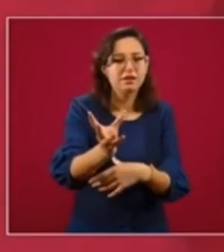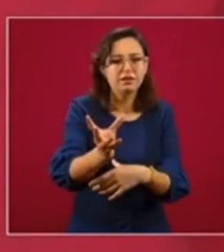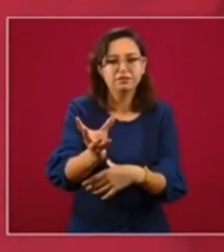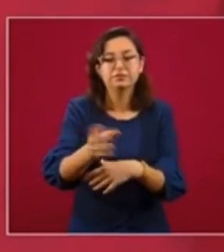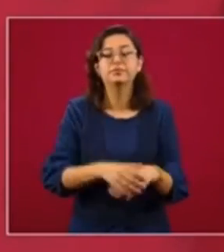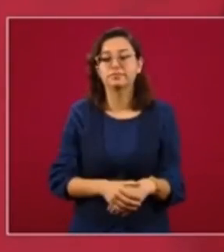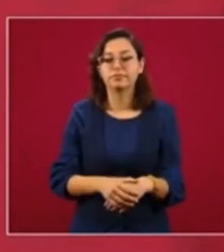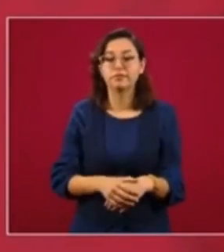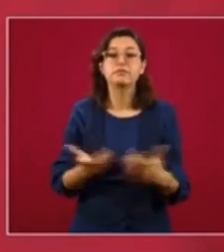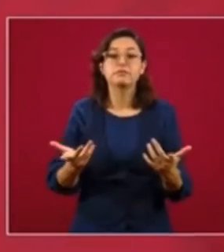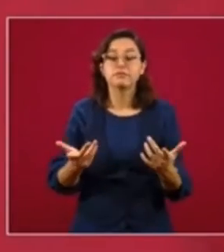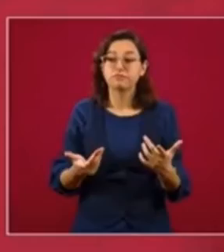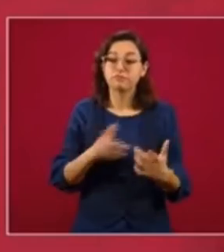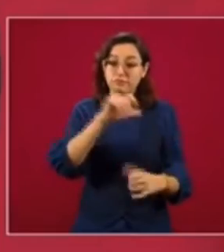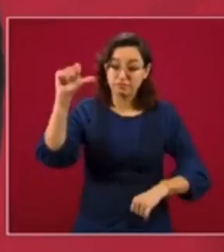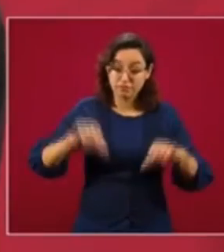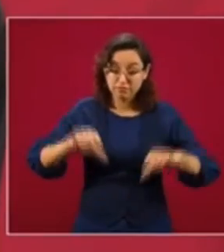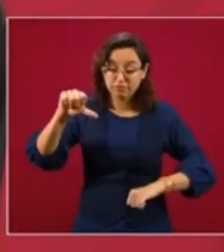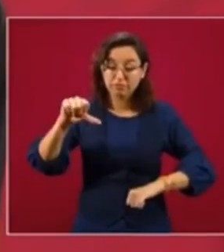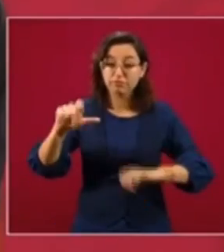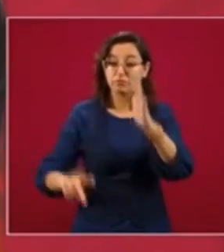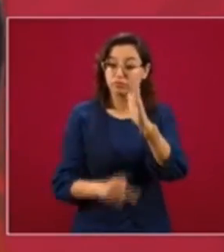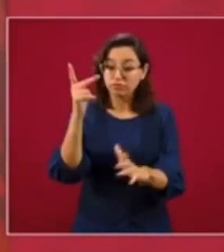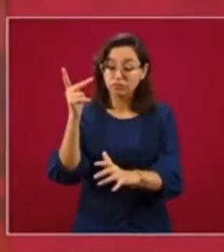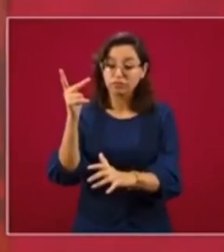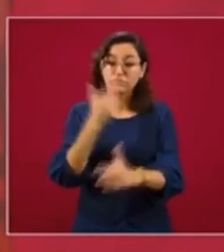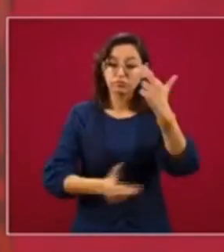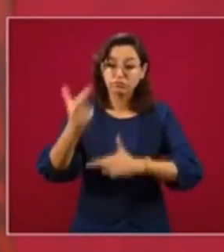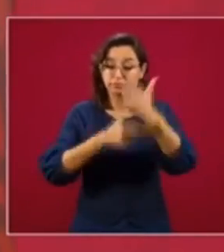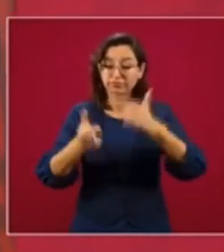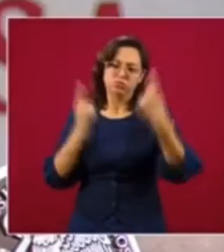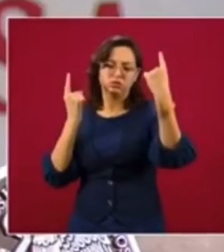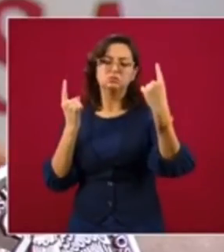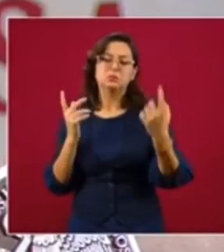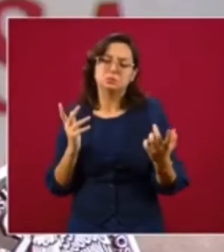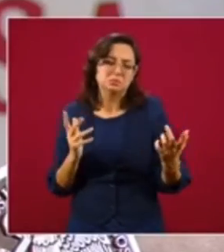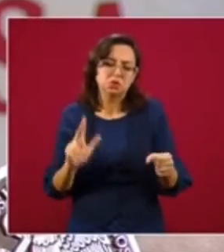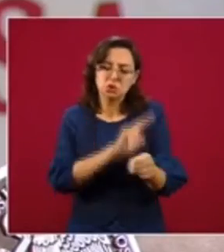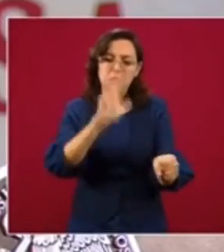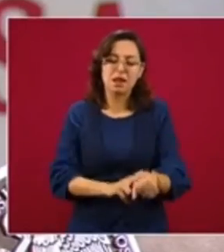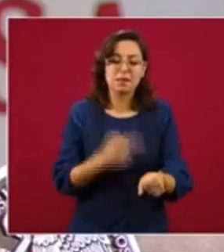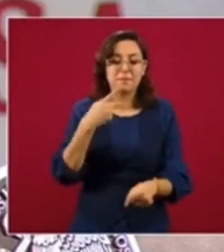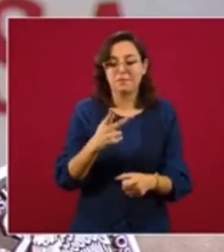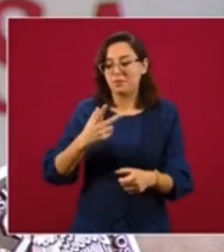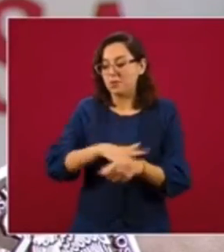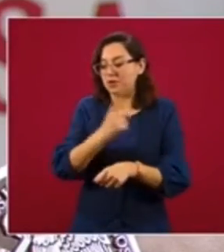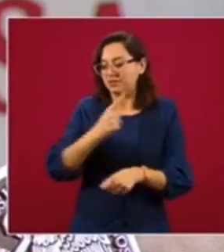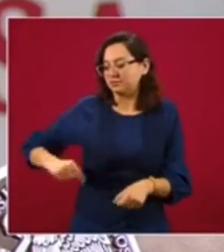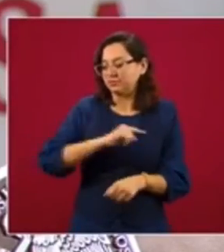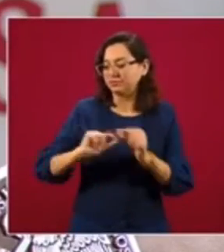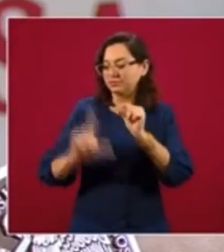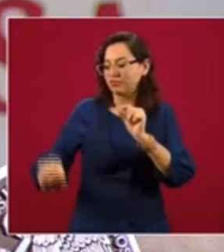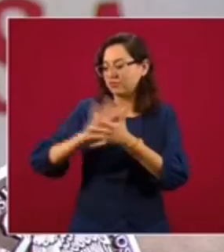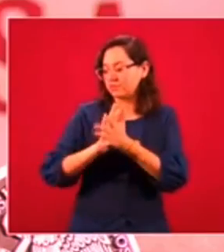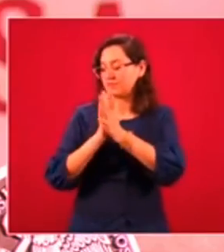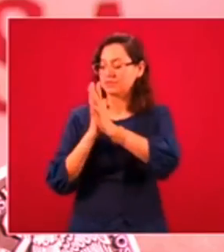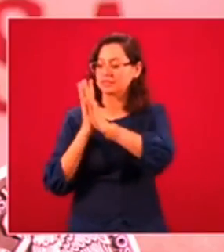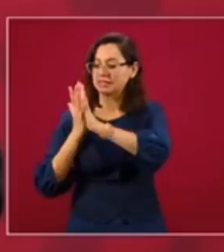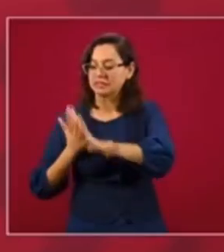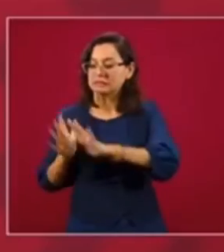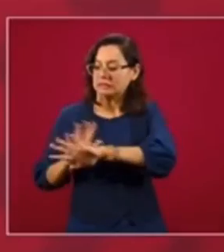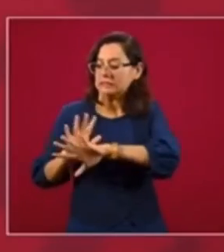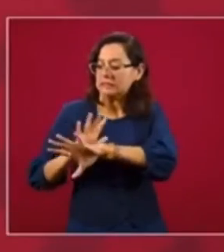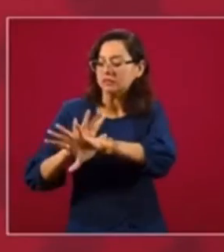regresar a la nueva normalidad. Nosotros estamos llevando a cabo una transformación y desde luego